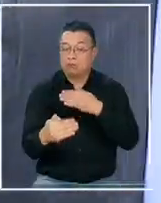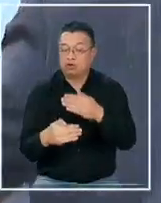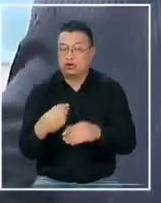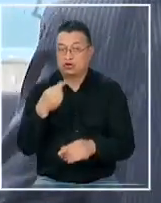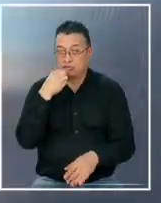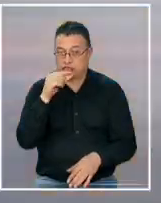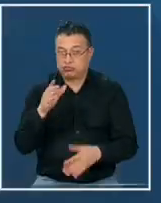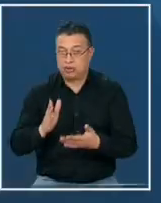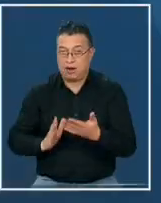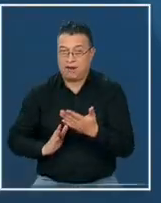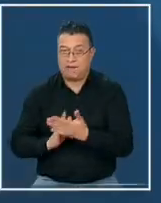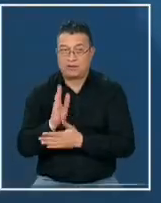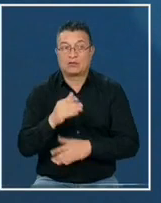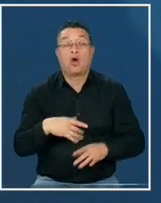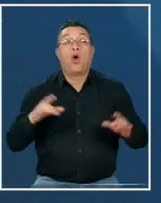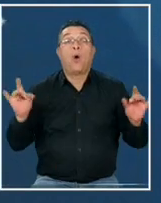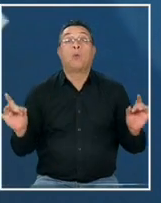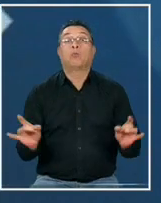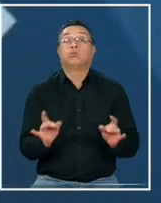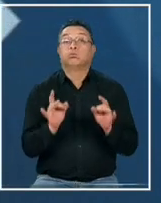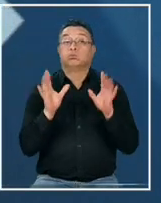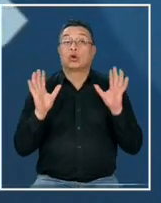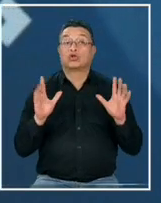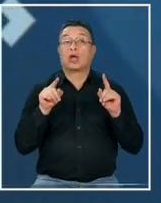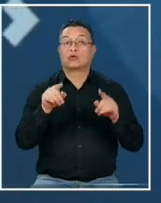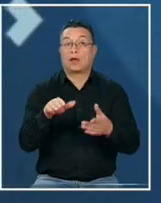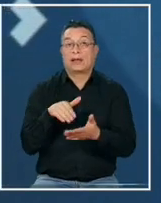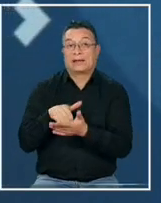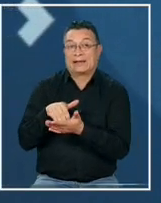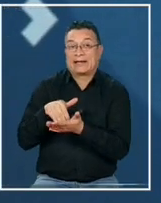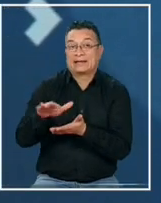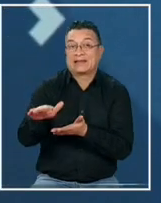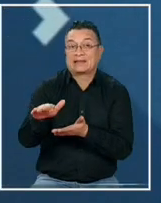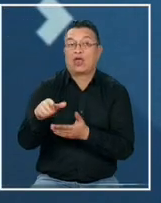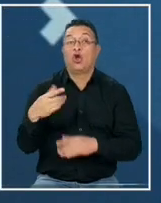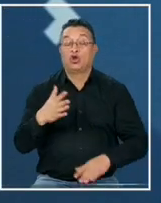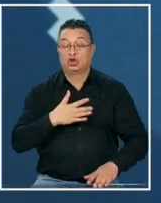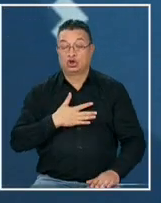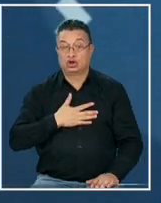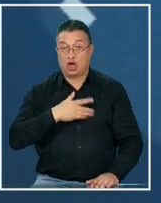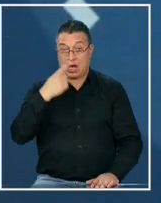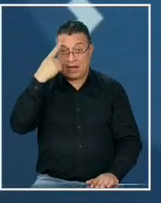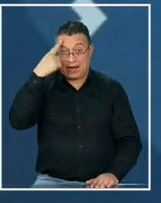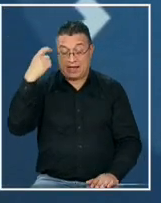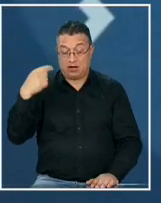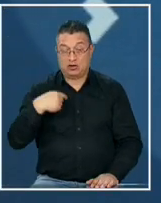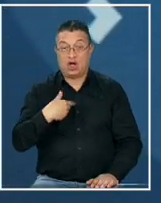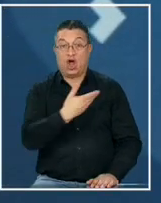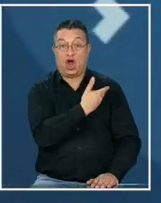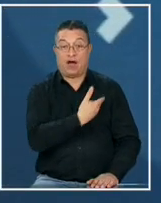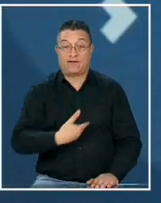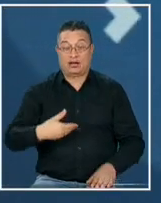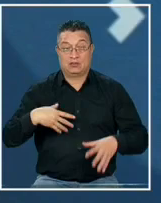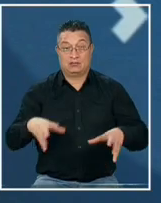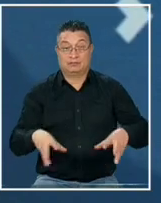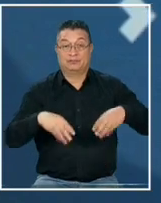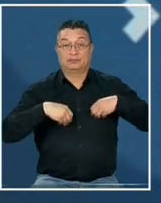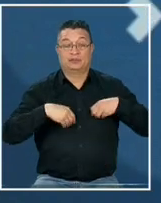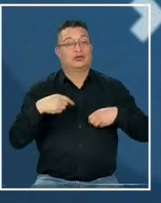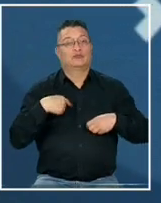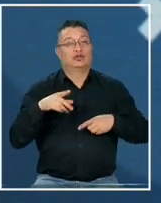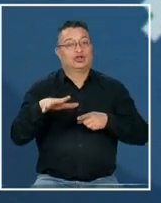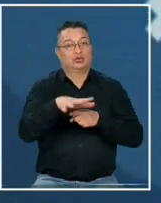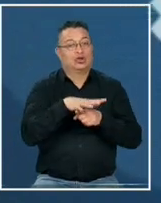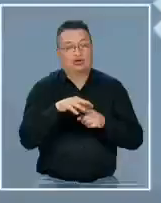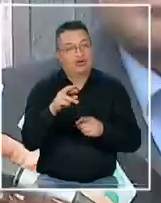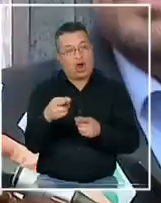recién inicia. En la eventualidad de que fuera rechazado, yo por lo menos creo que durante nuestro gobierno no habrían condiciones para llevar